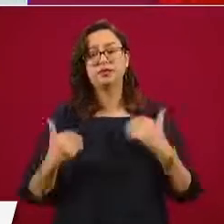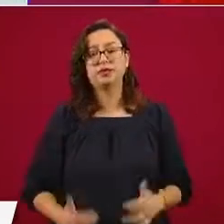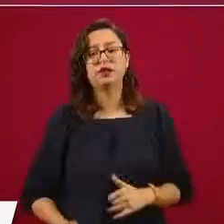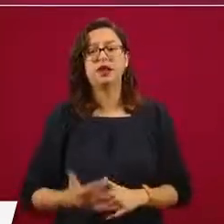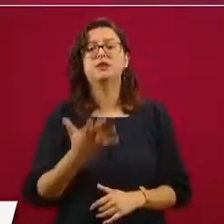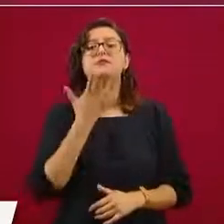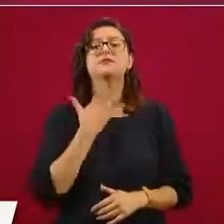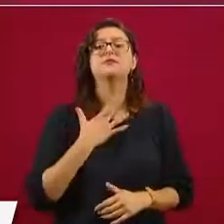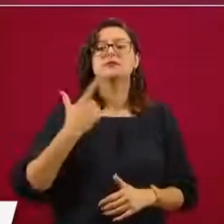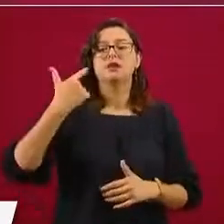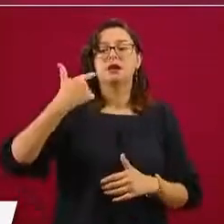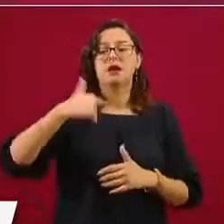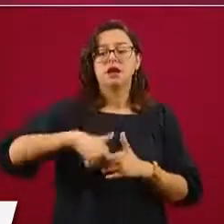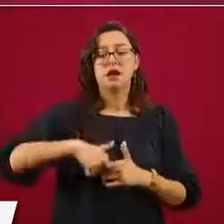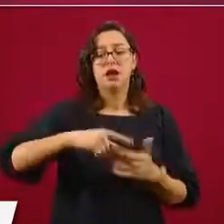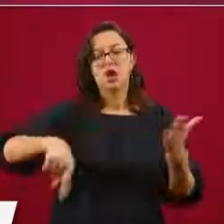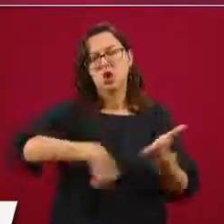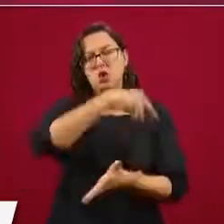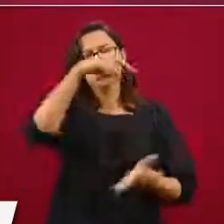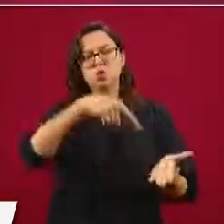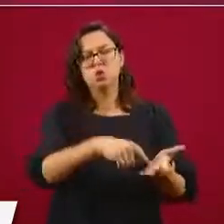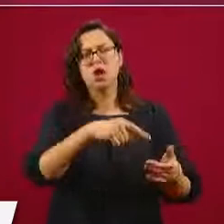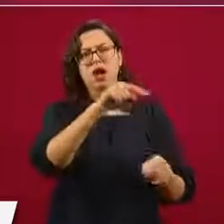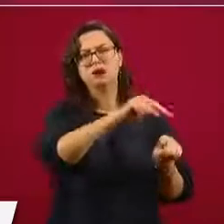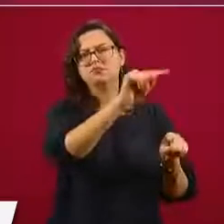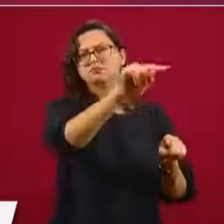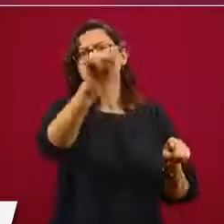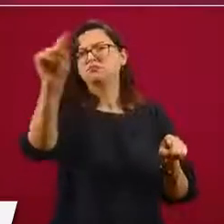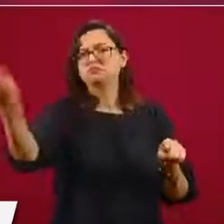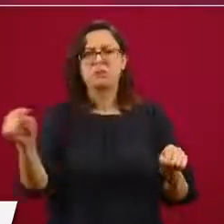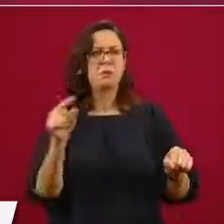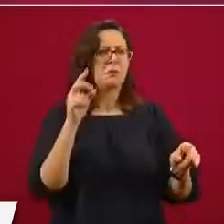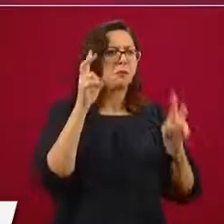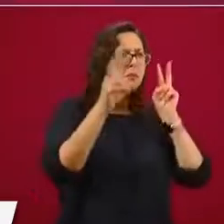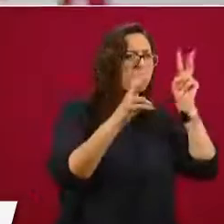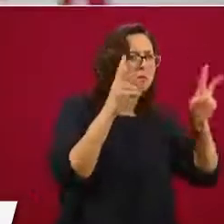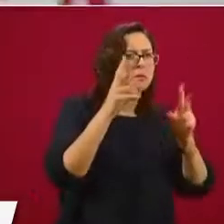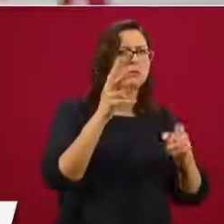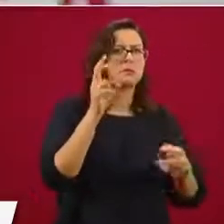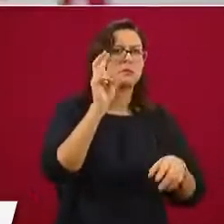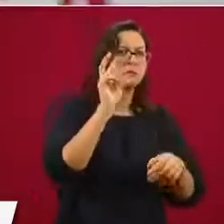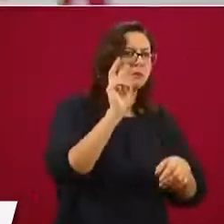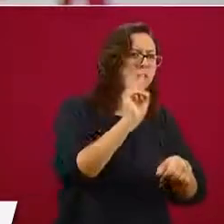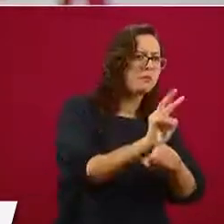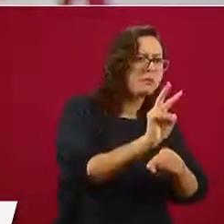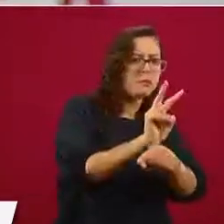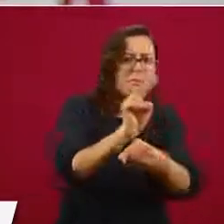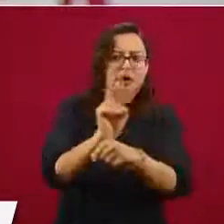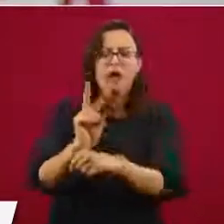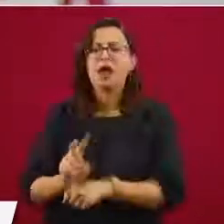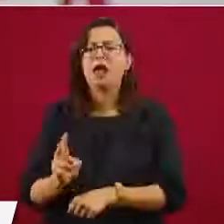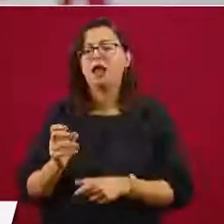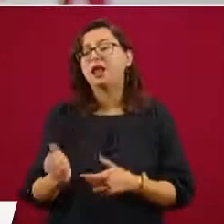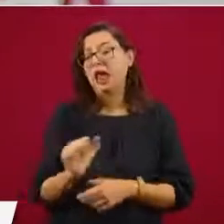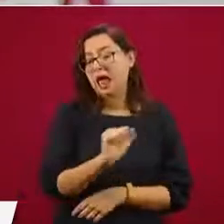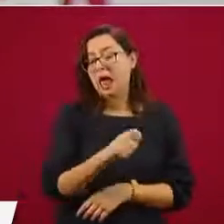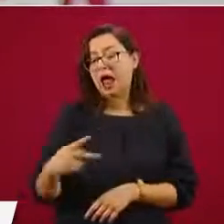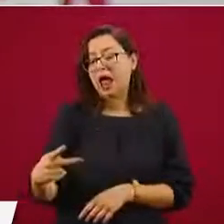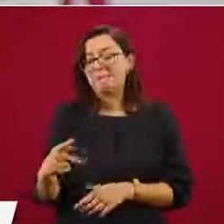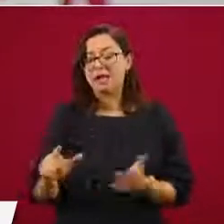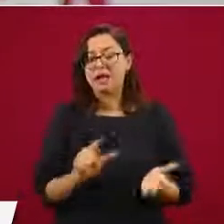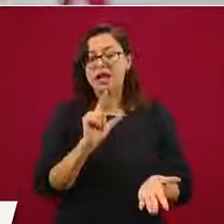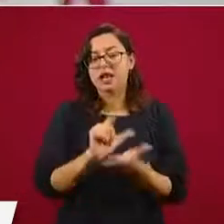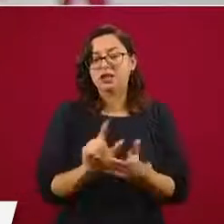Recuerden que es a través de la app de Litro por Litro, donde recibimos 181 denuncias, que fueron